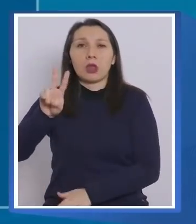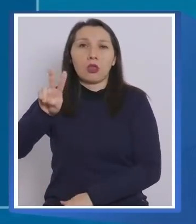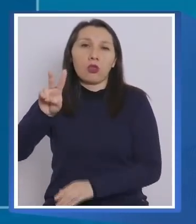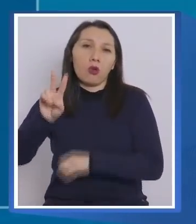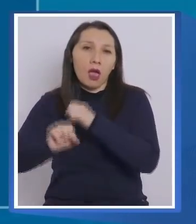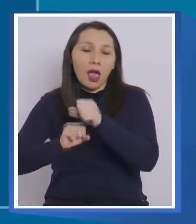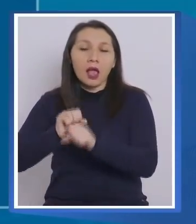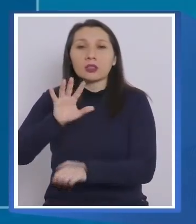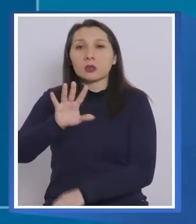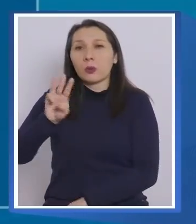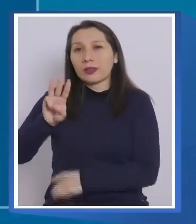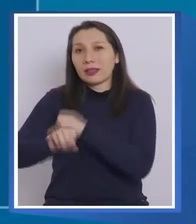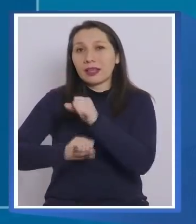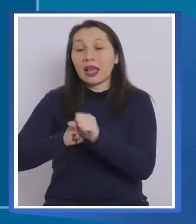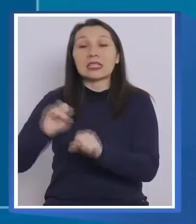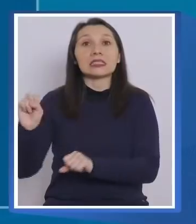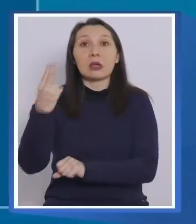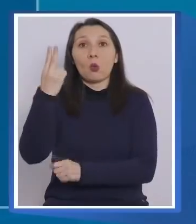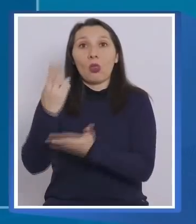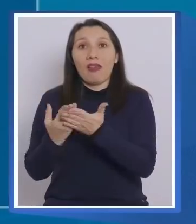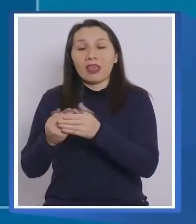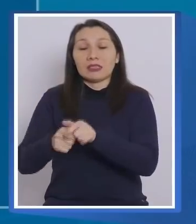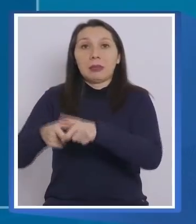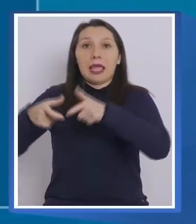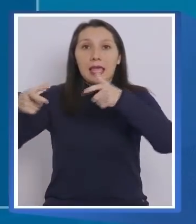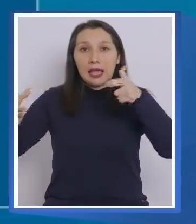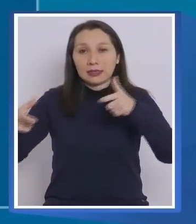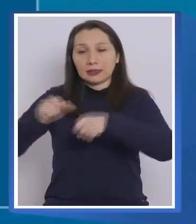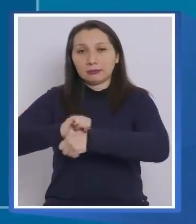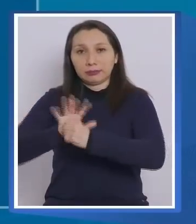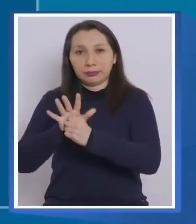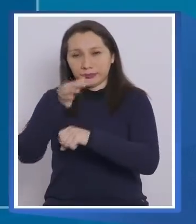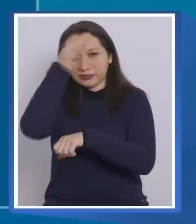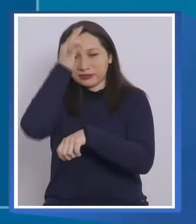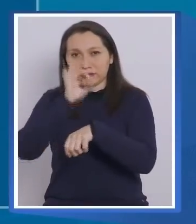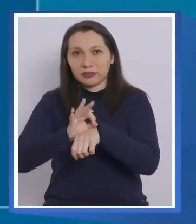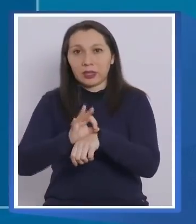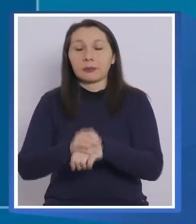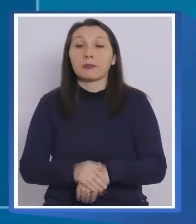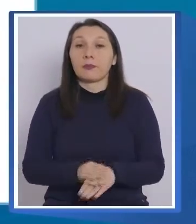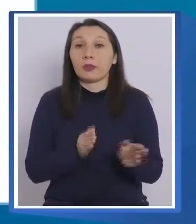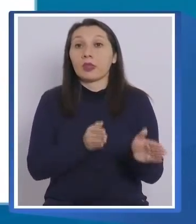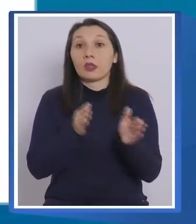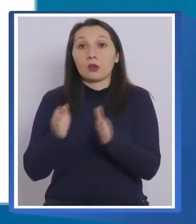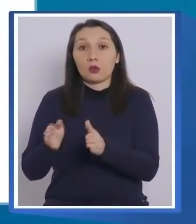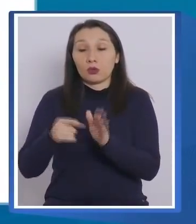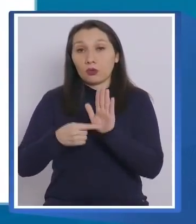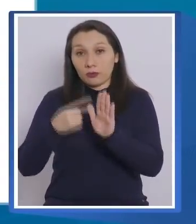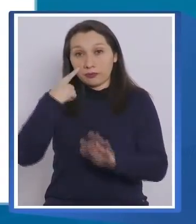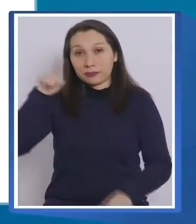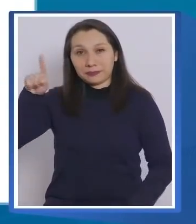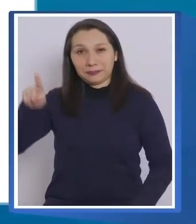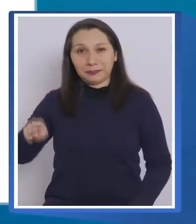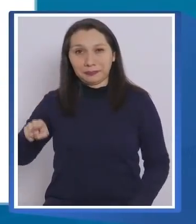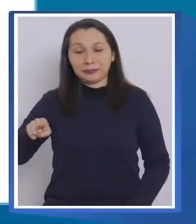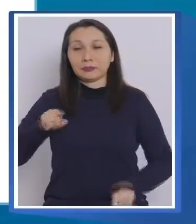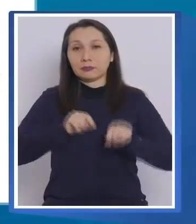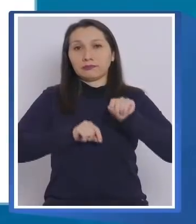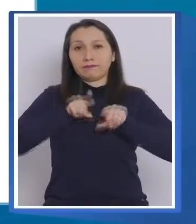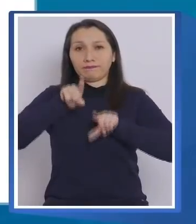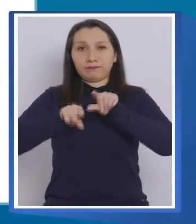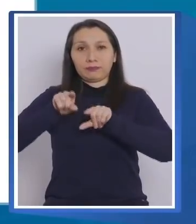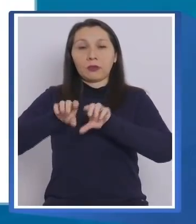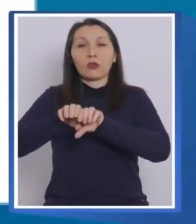53 años respectivamente en la segunda ola. En el gráfico que viene a continuación se muestra la evolución de los casos